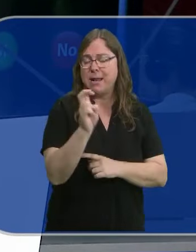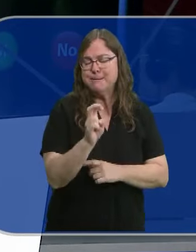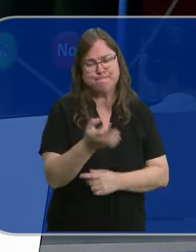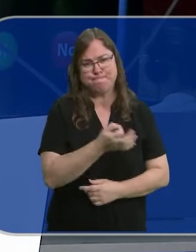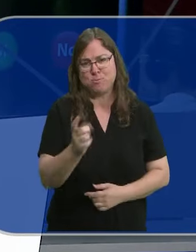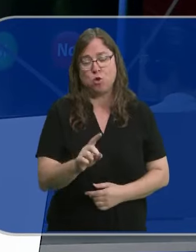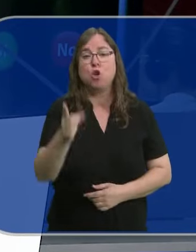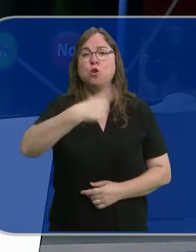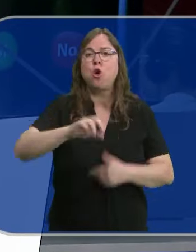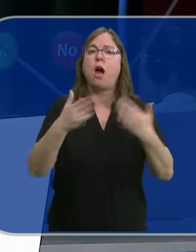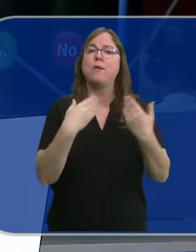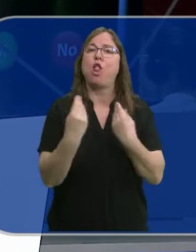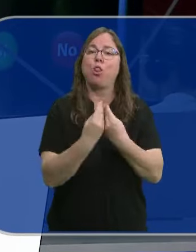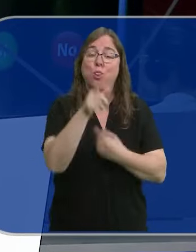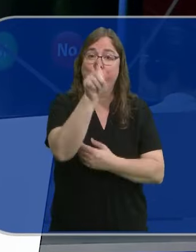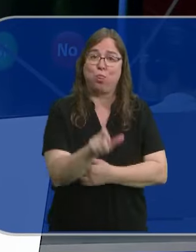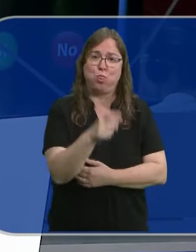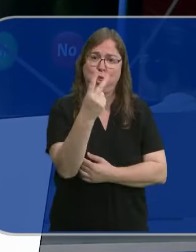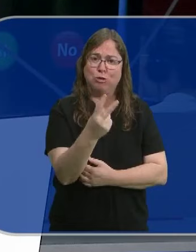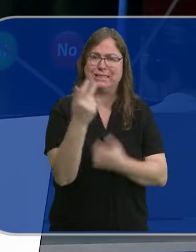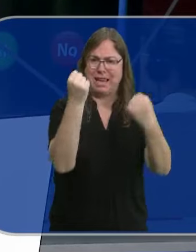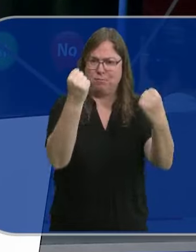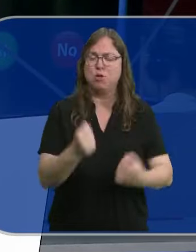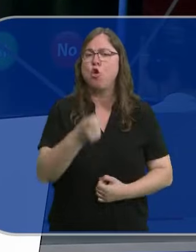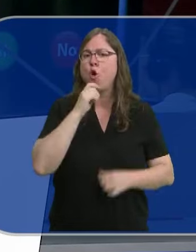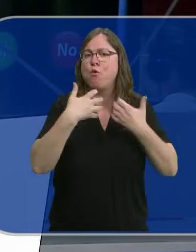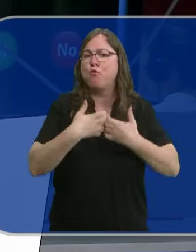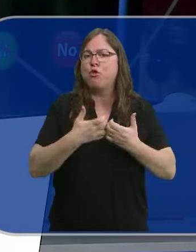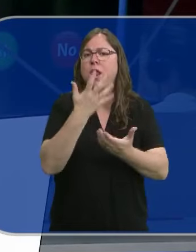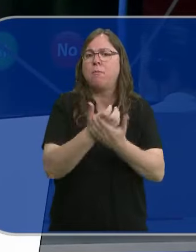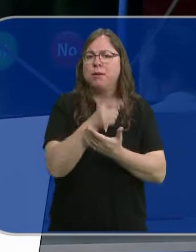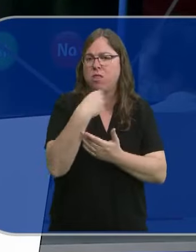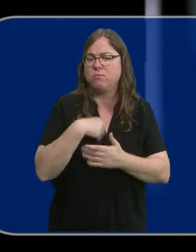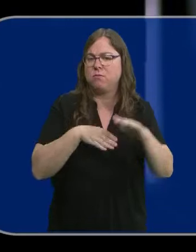eficiente. Nosotros hemos hablado con dos expertos que nos explican cómo funcionaría.